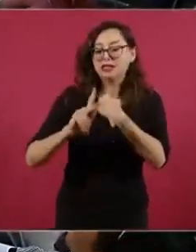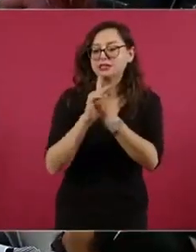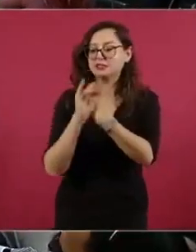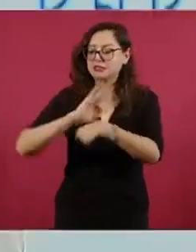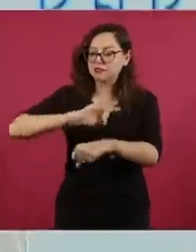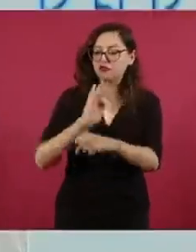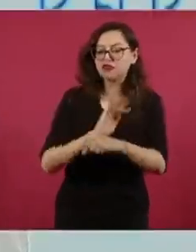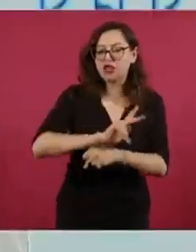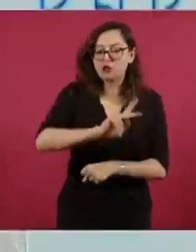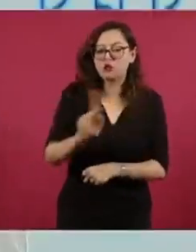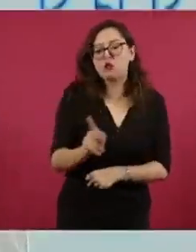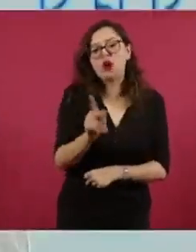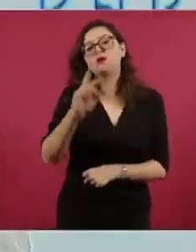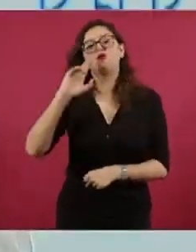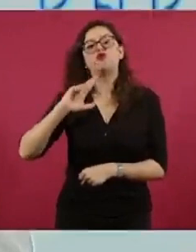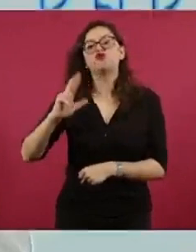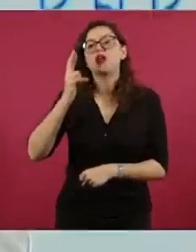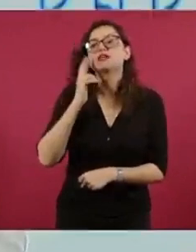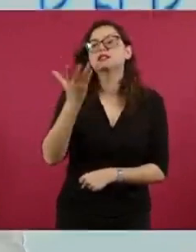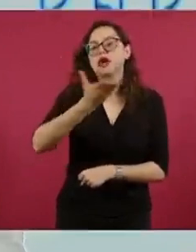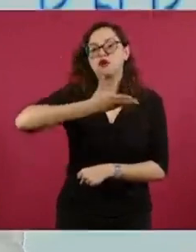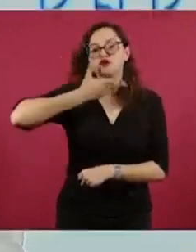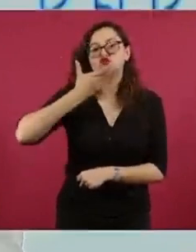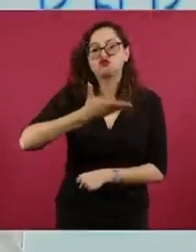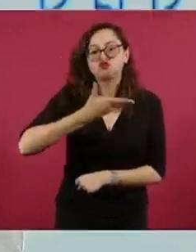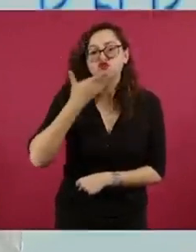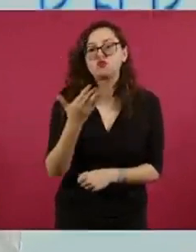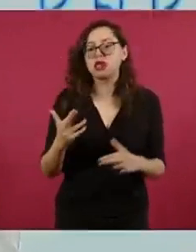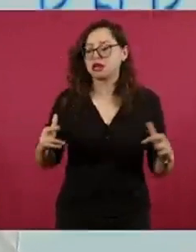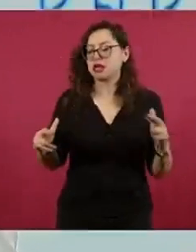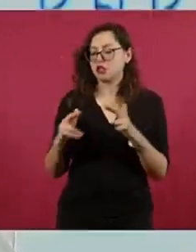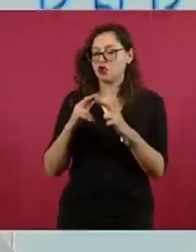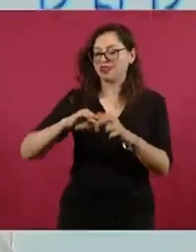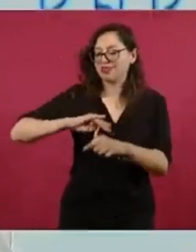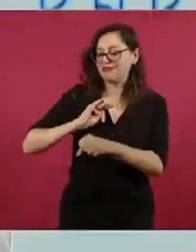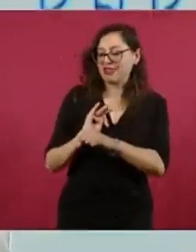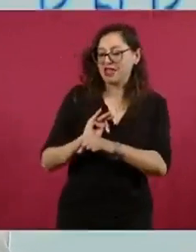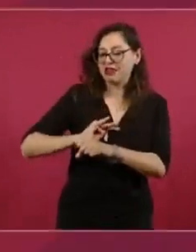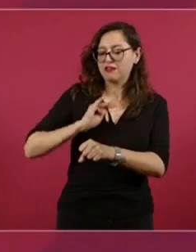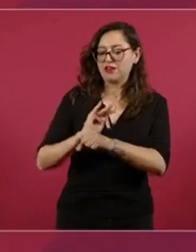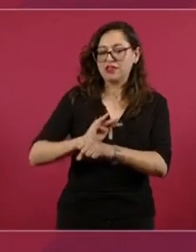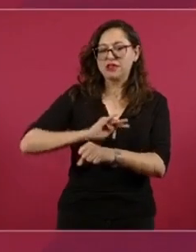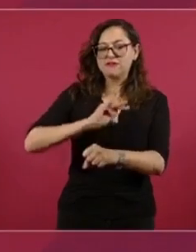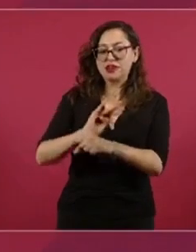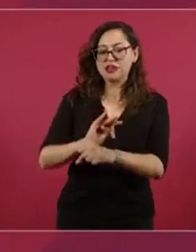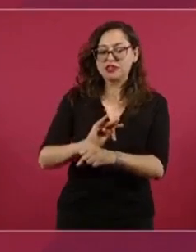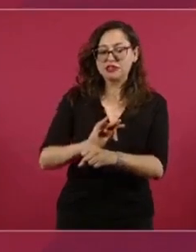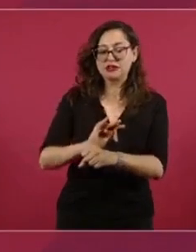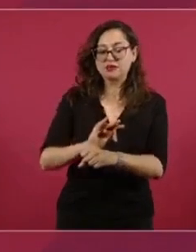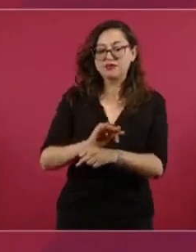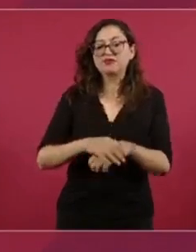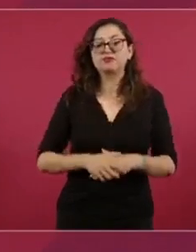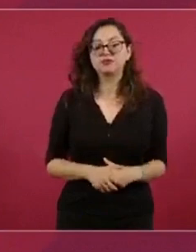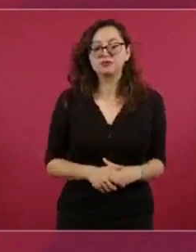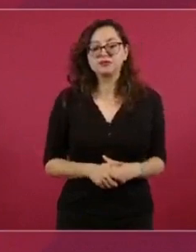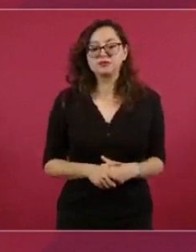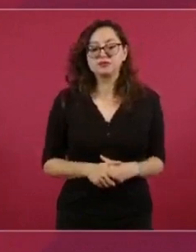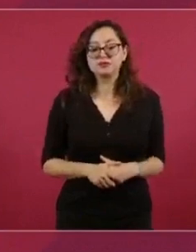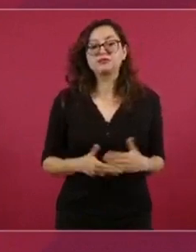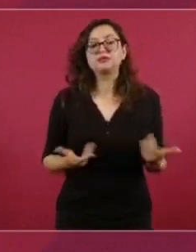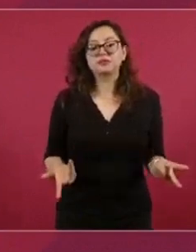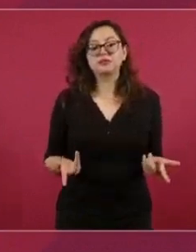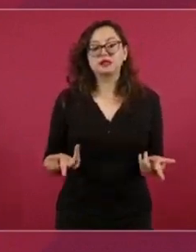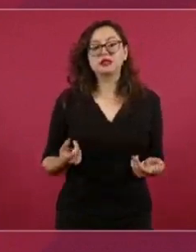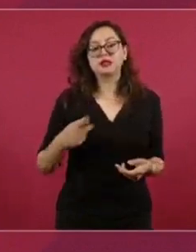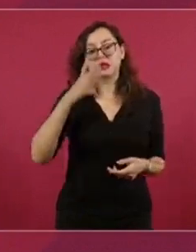pueblo, de tu raza, de tus costumbres y de tu religión. La pregunta a los capitanes